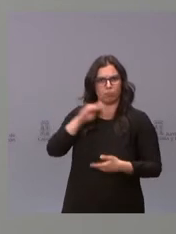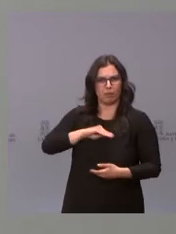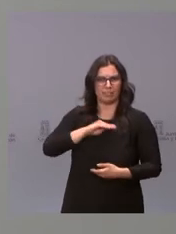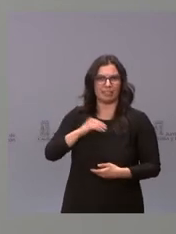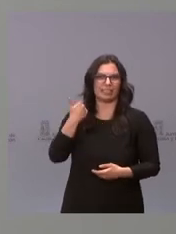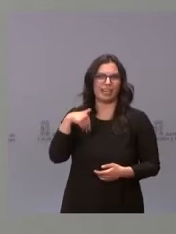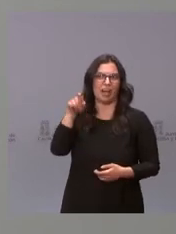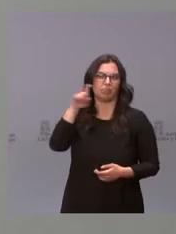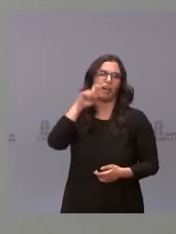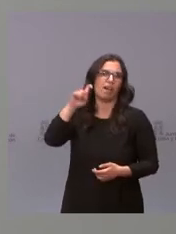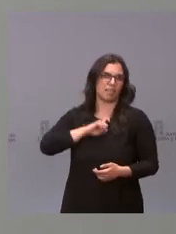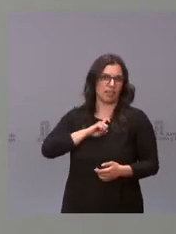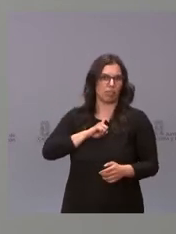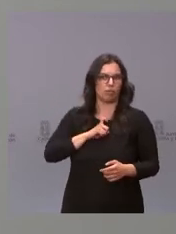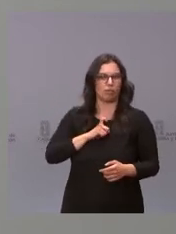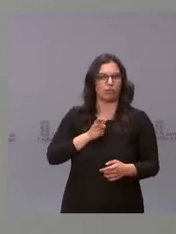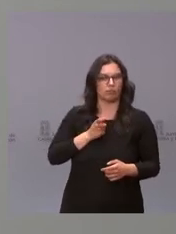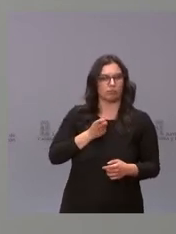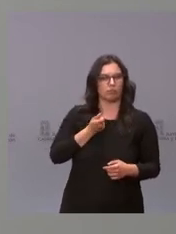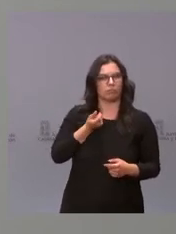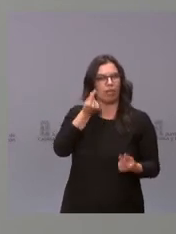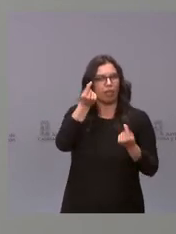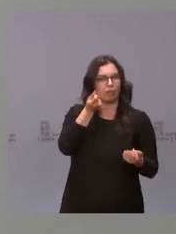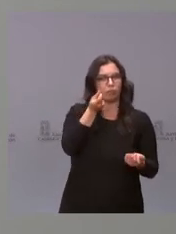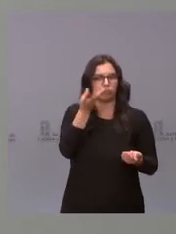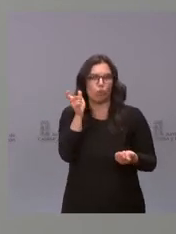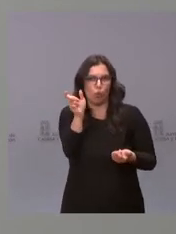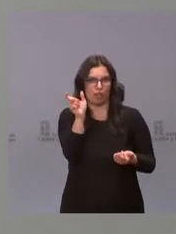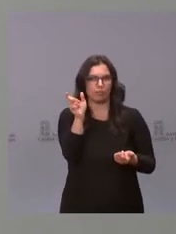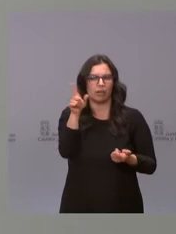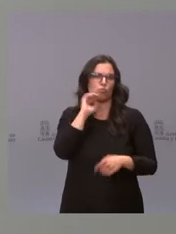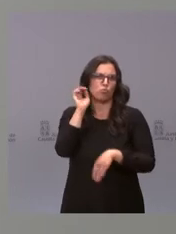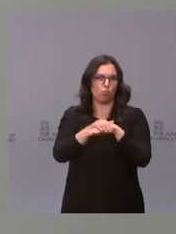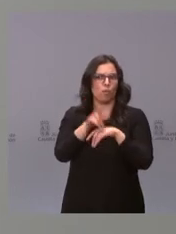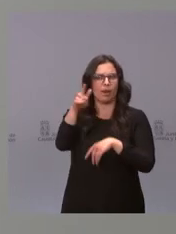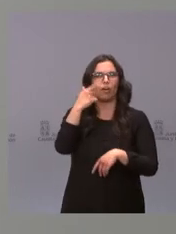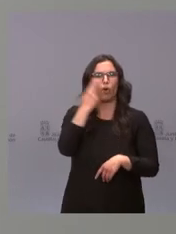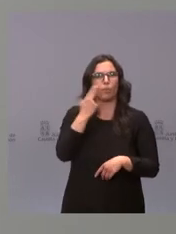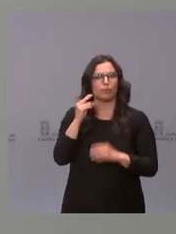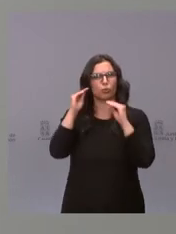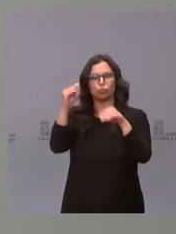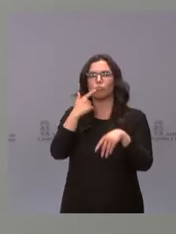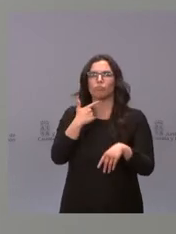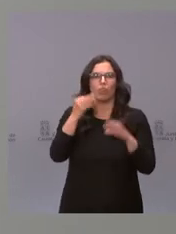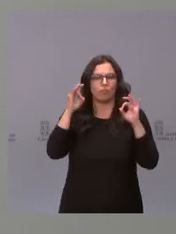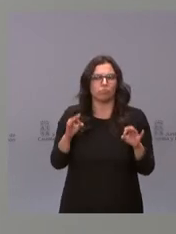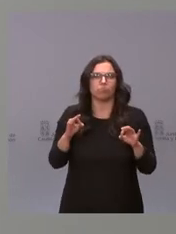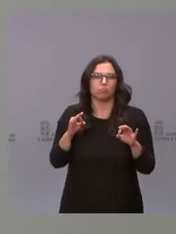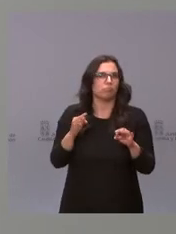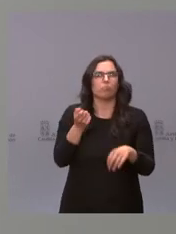nos van a mandar y lo cierto es que cumple. Pfizer suele, cuando dice que manda, suele